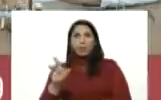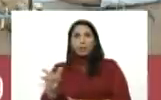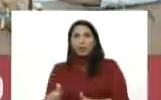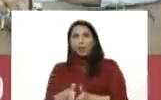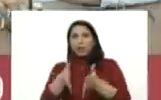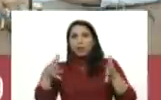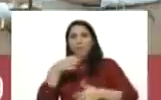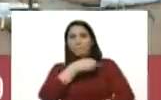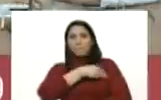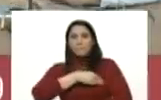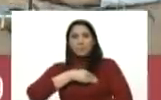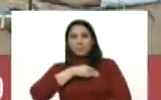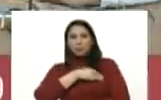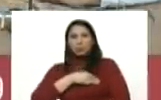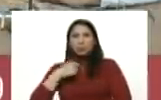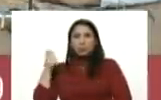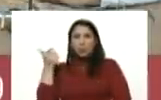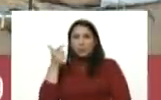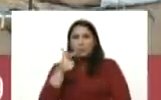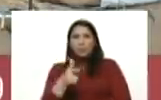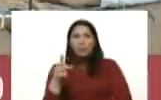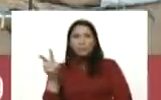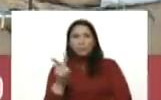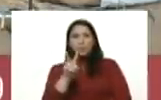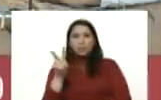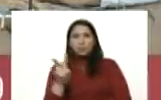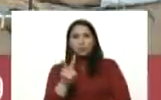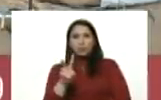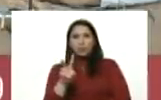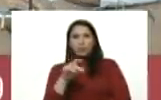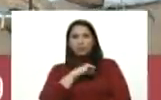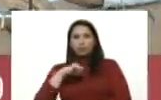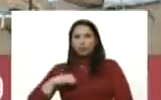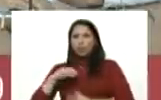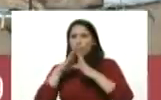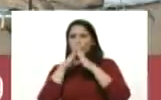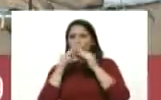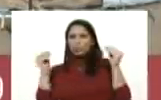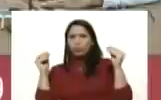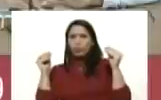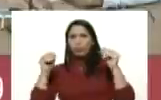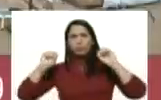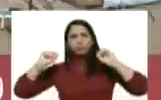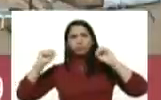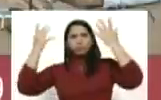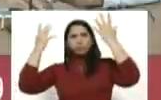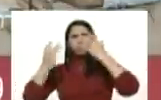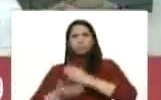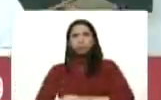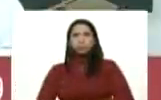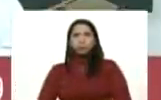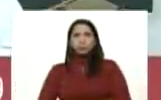misión transporte venezuela somos todos venceremos